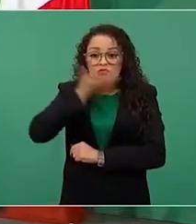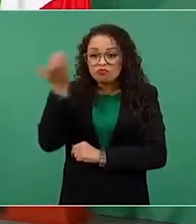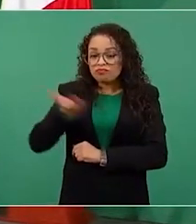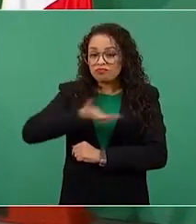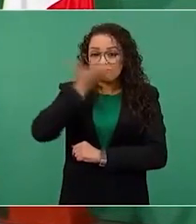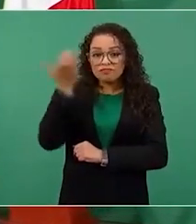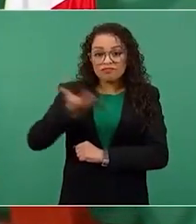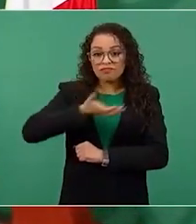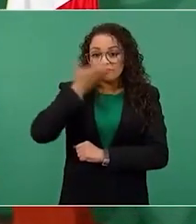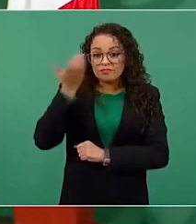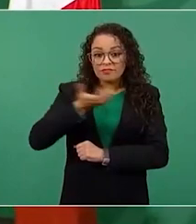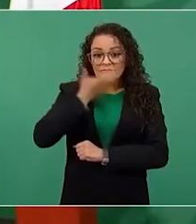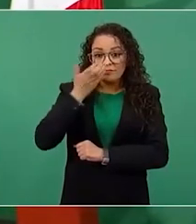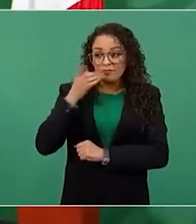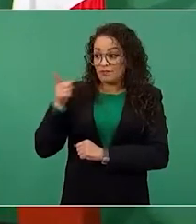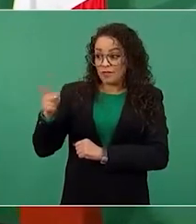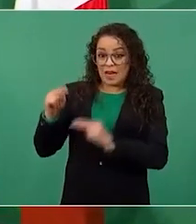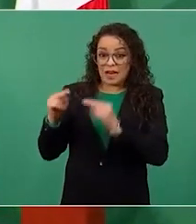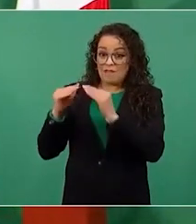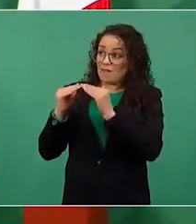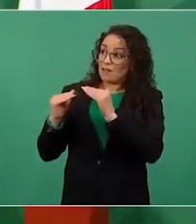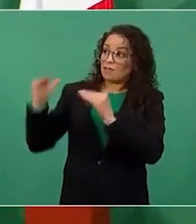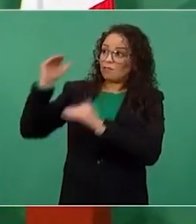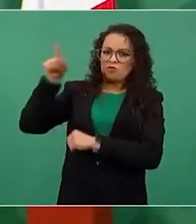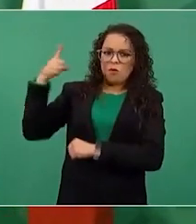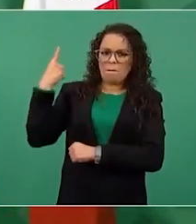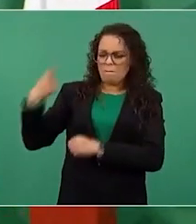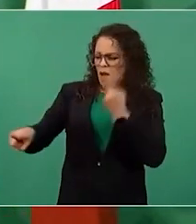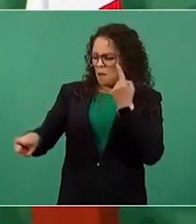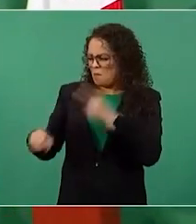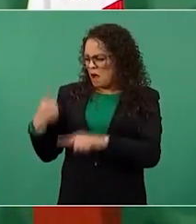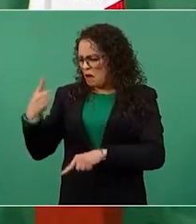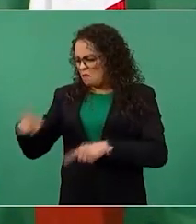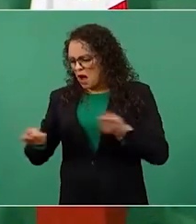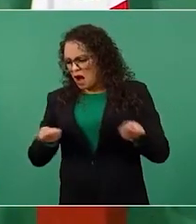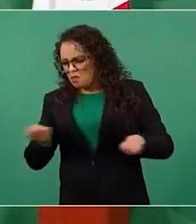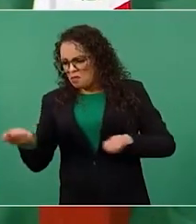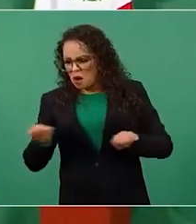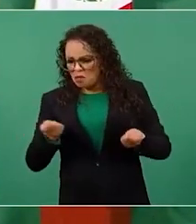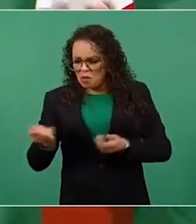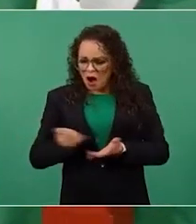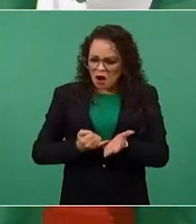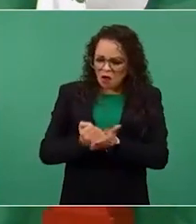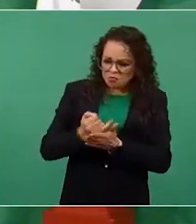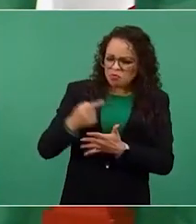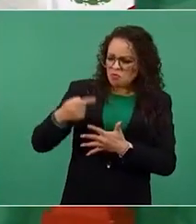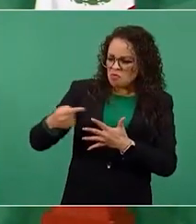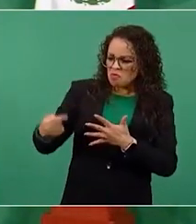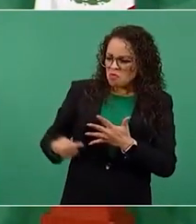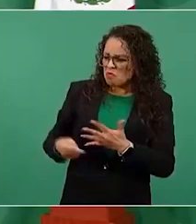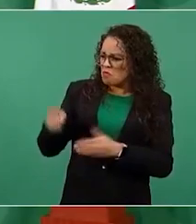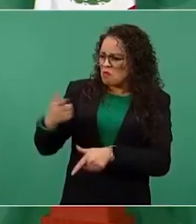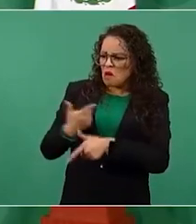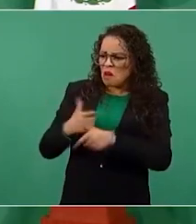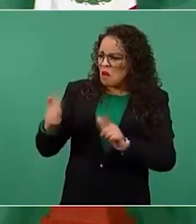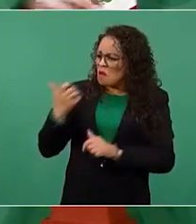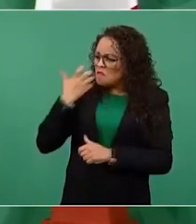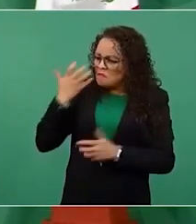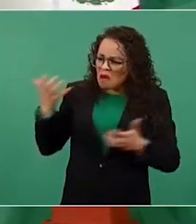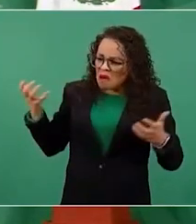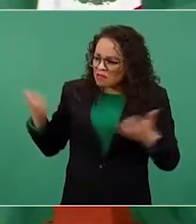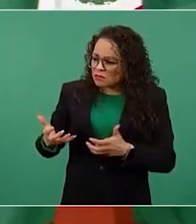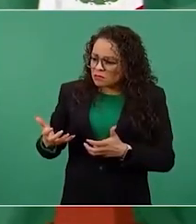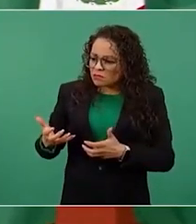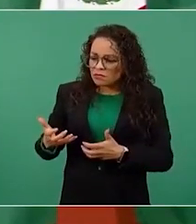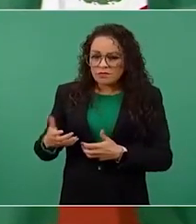arriba en la cúpula lo que querían y el pueblo no